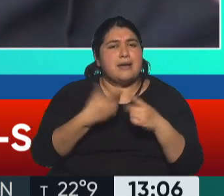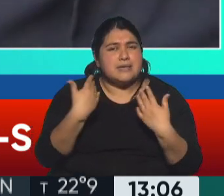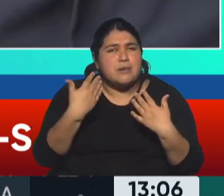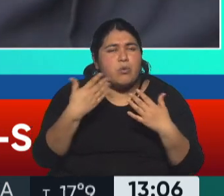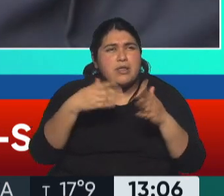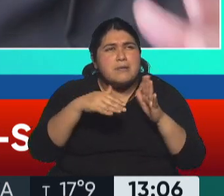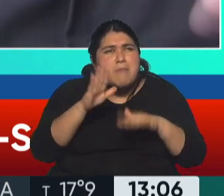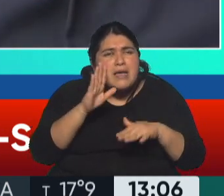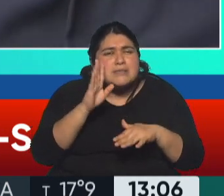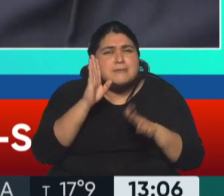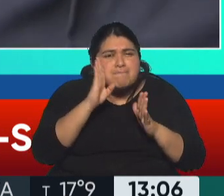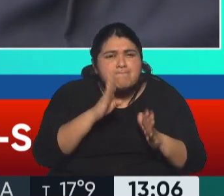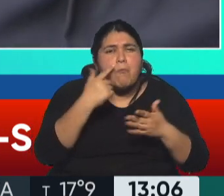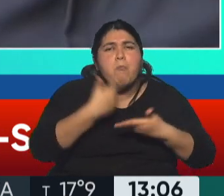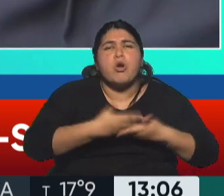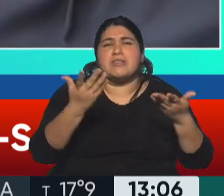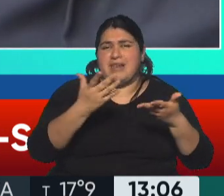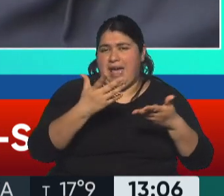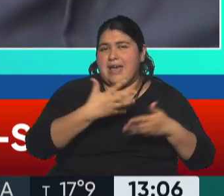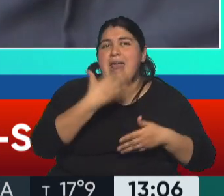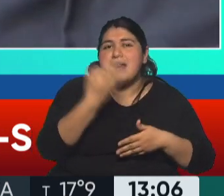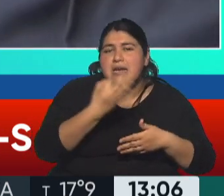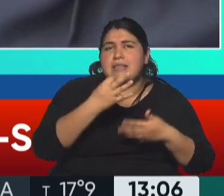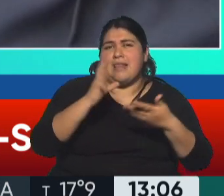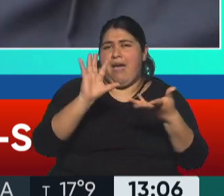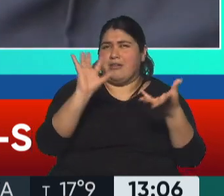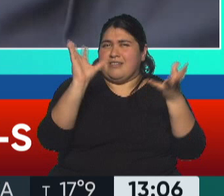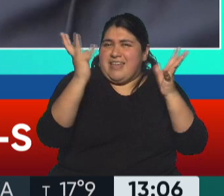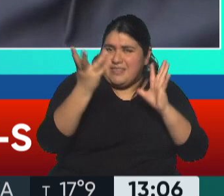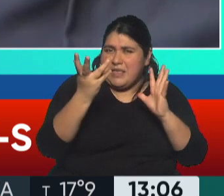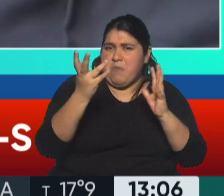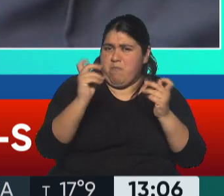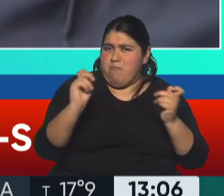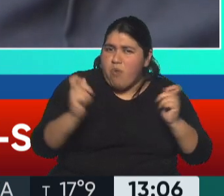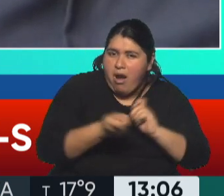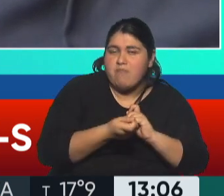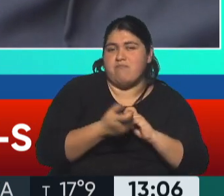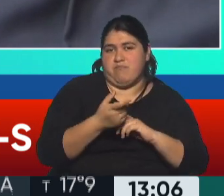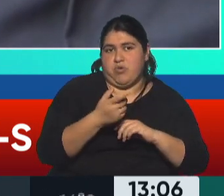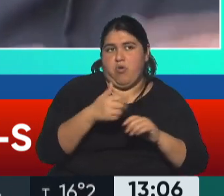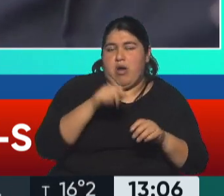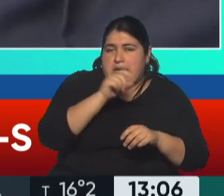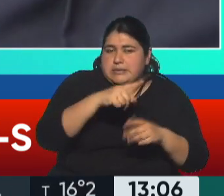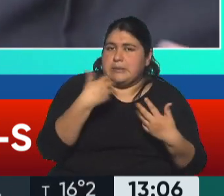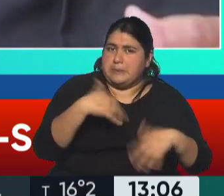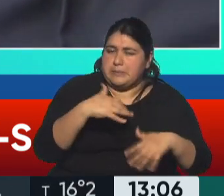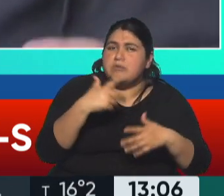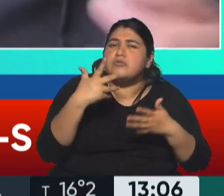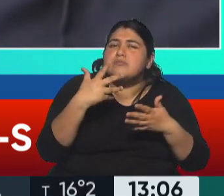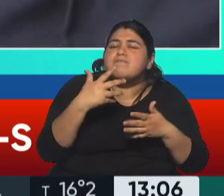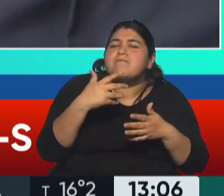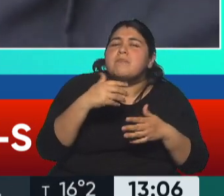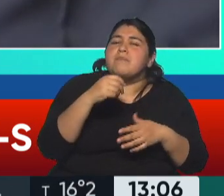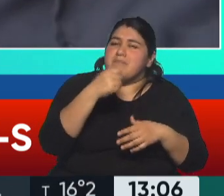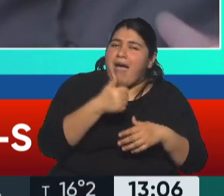encaja la realidad del cambio climático que realmente está desafiando nuestra civilización en una manera que Al-Qaeda